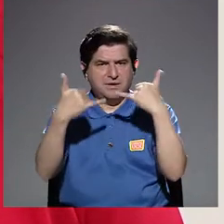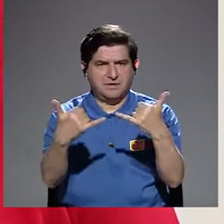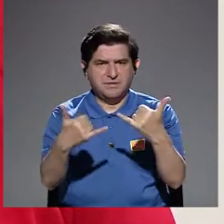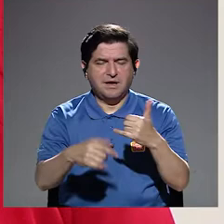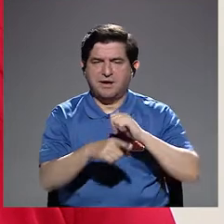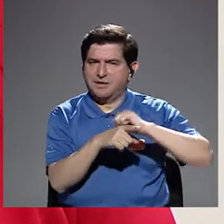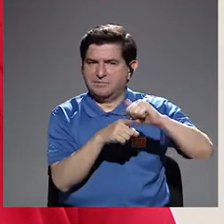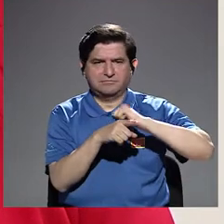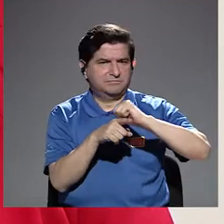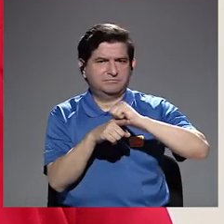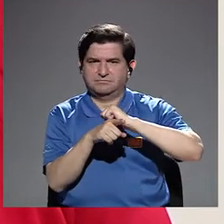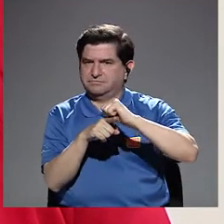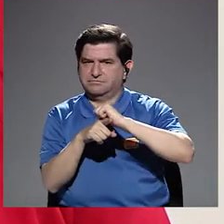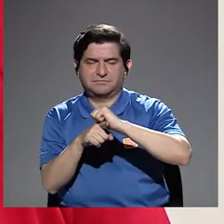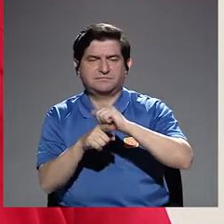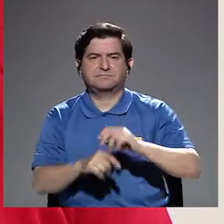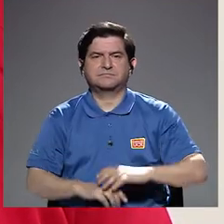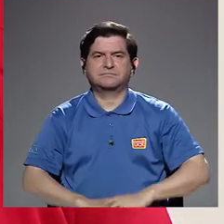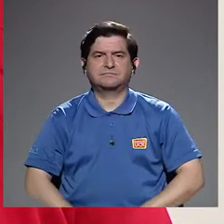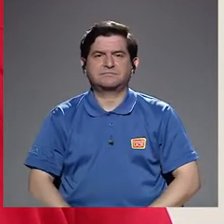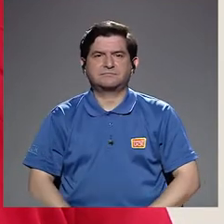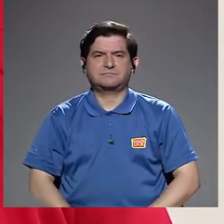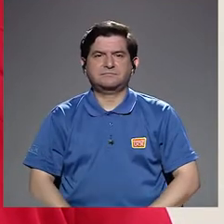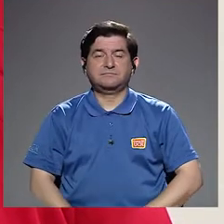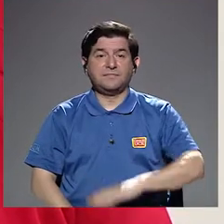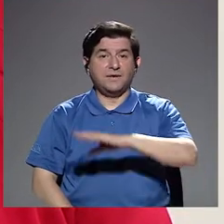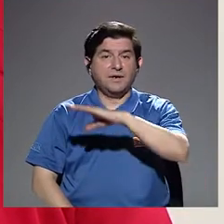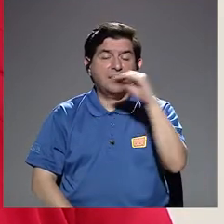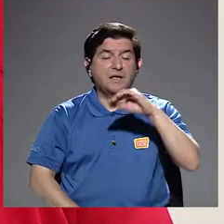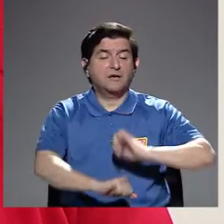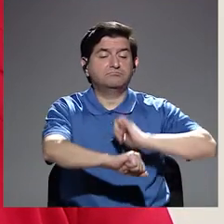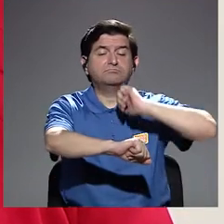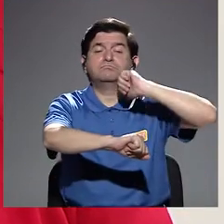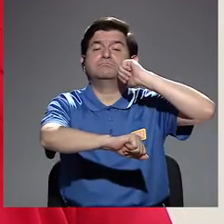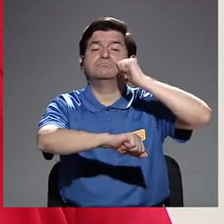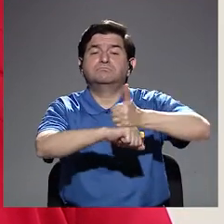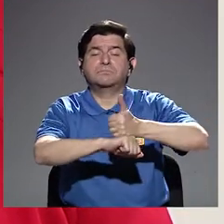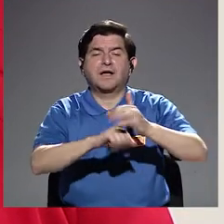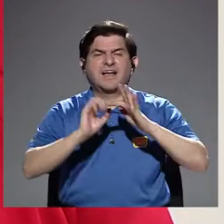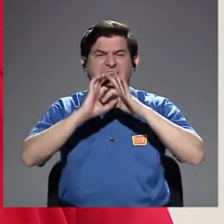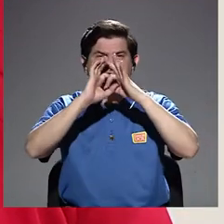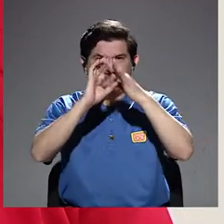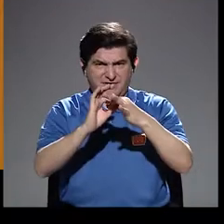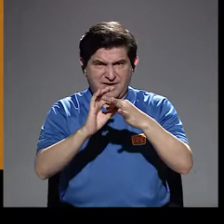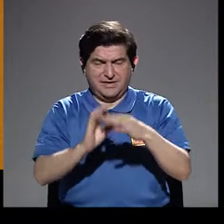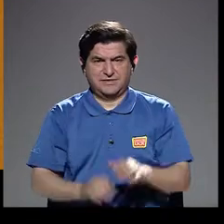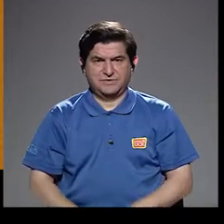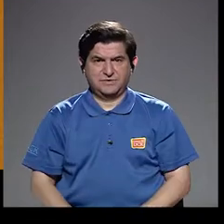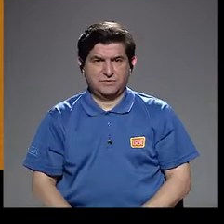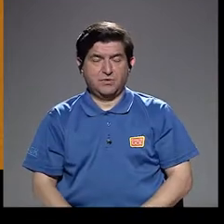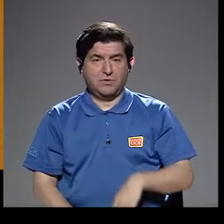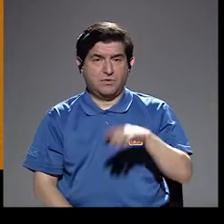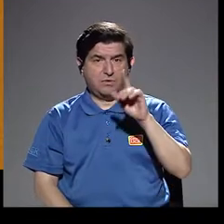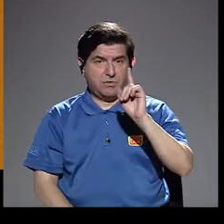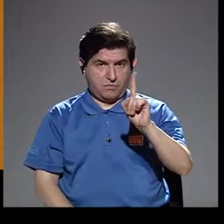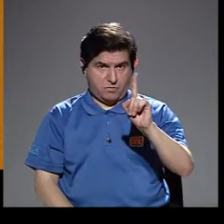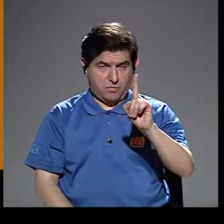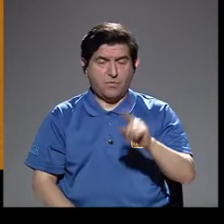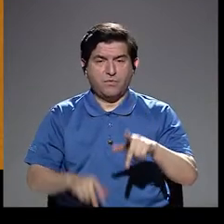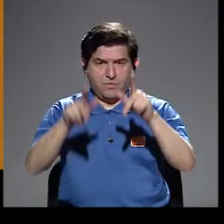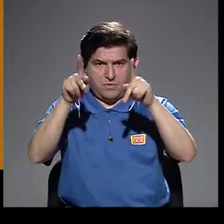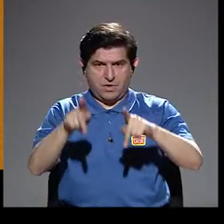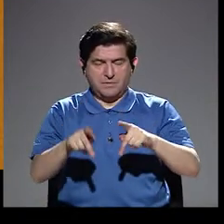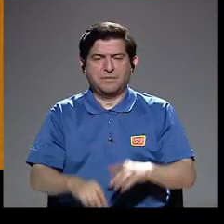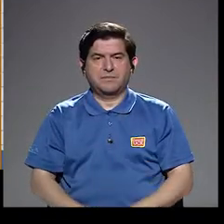prácticas y a establecer que una relación entre una